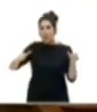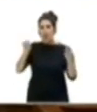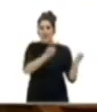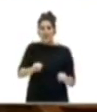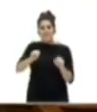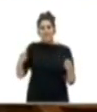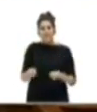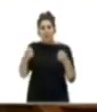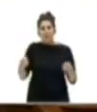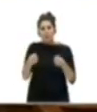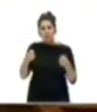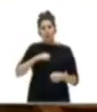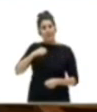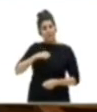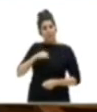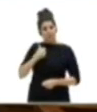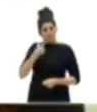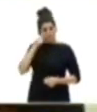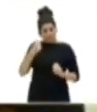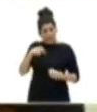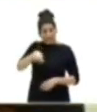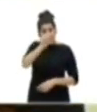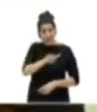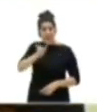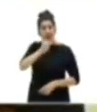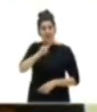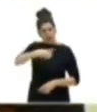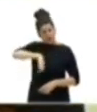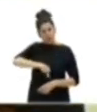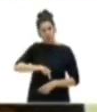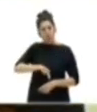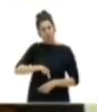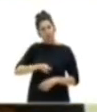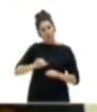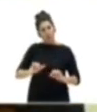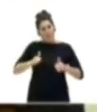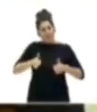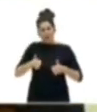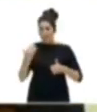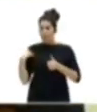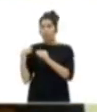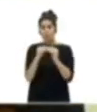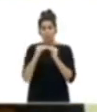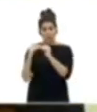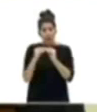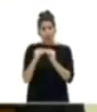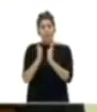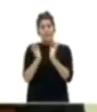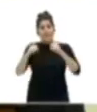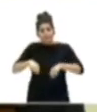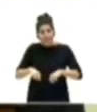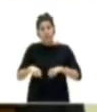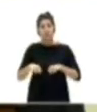Promoción de la Salud y Sanidad Pública en Canarias, y que tras la toma en consideración por unanimidad del Pleno del